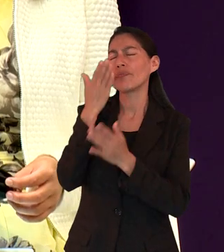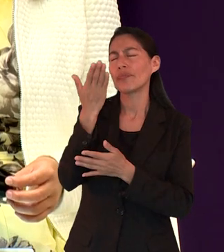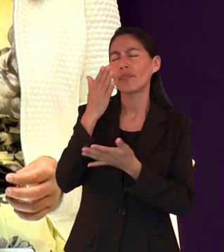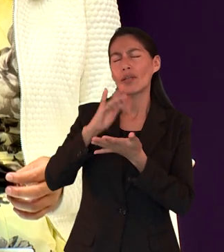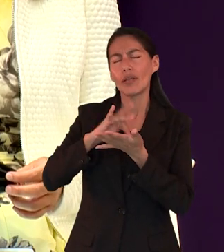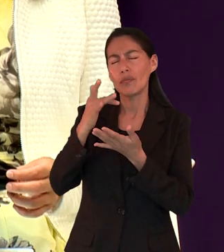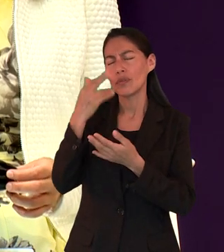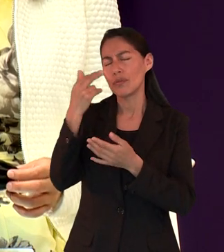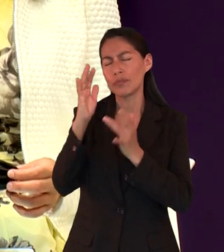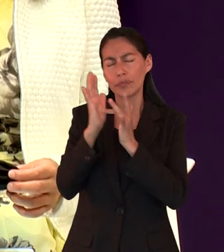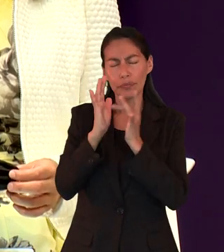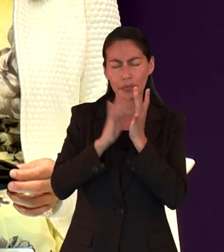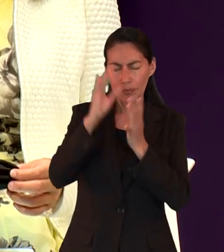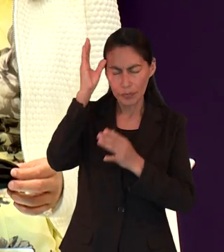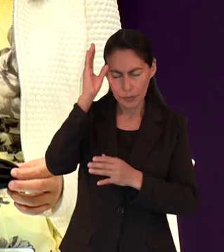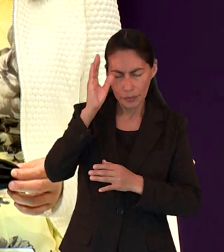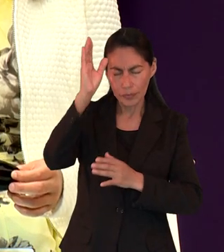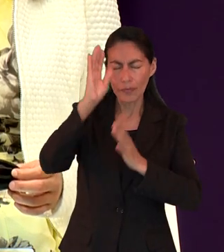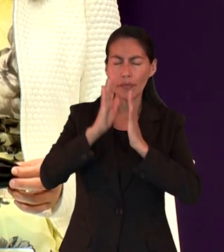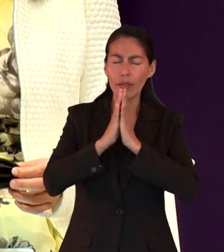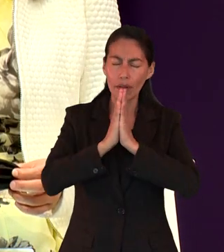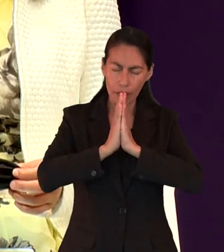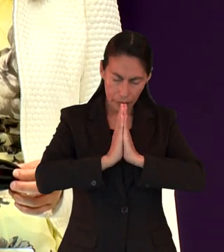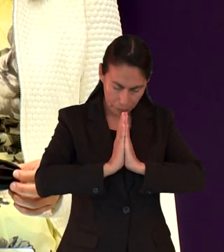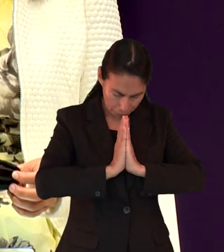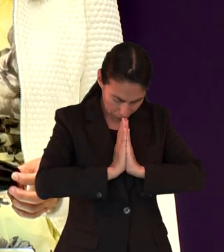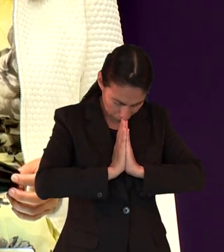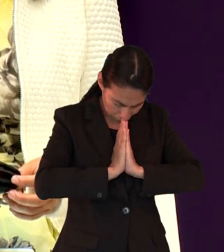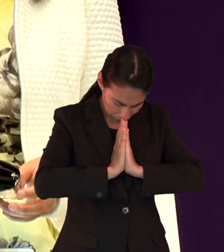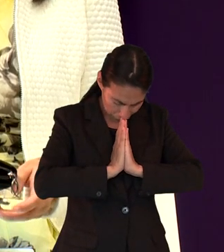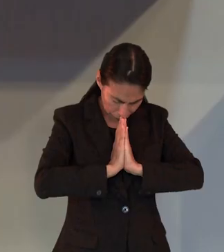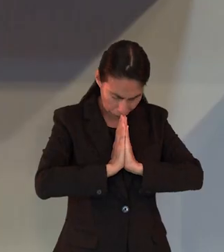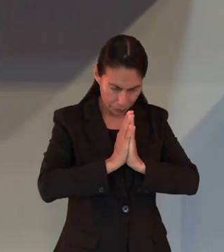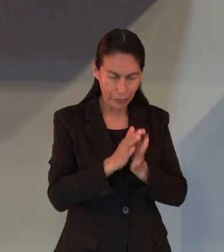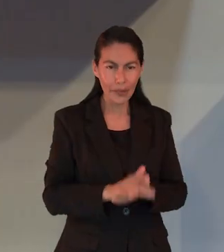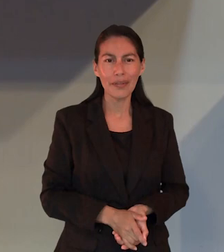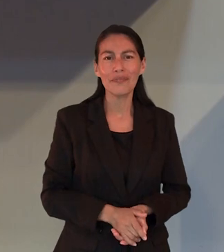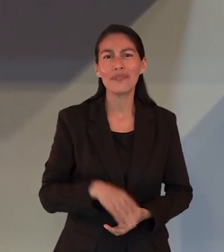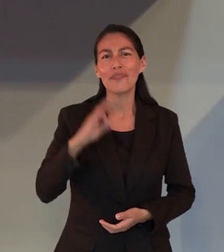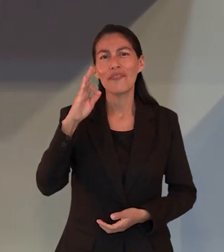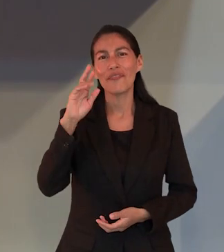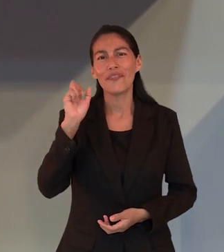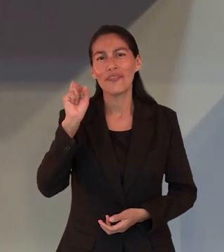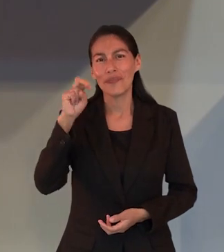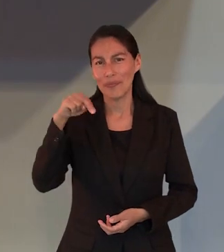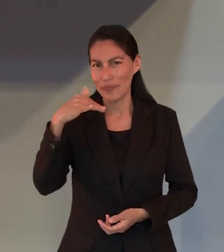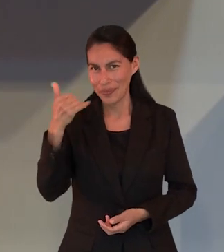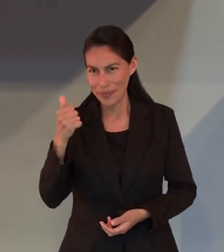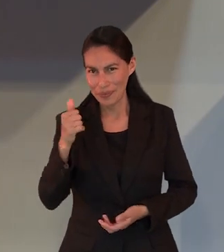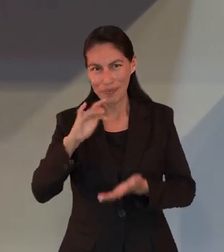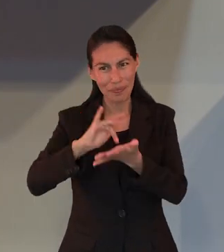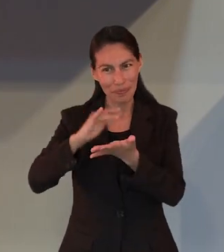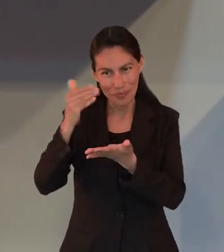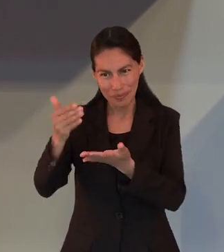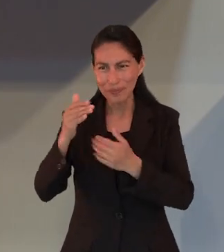te lo pedimos y te lo agradecemos, en el nombre de Cristo Jesús. Amén. Amén. Muchas gracias, Frania.